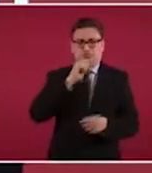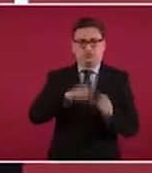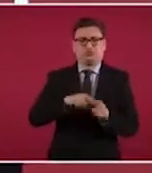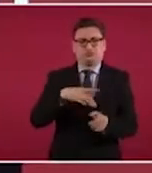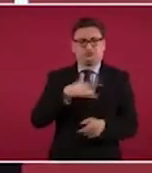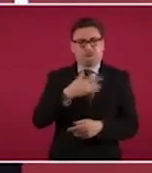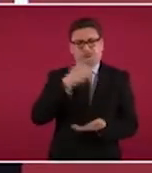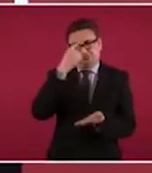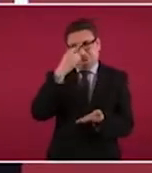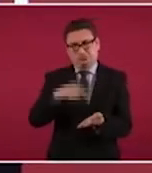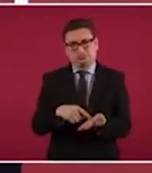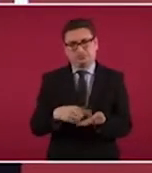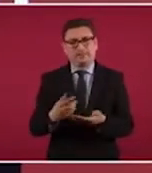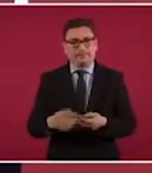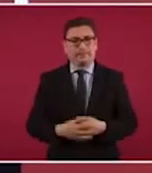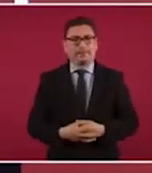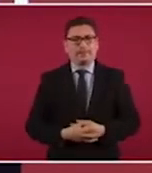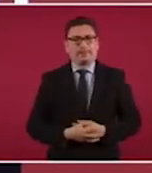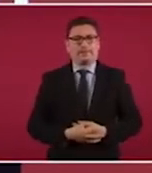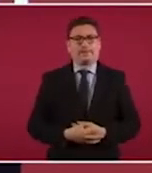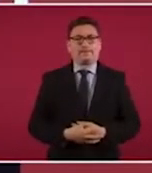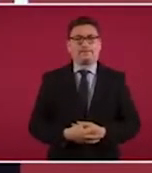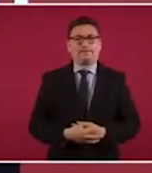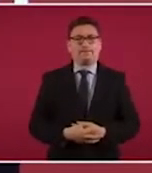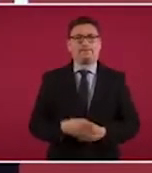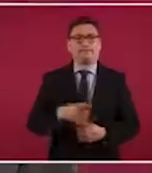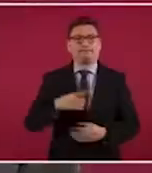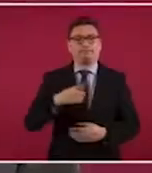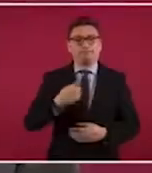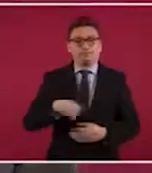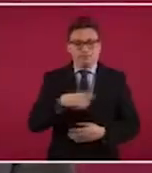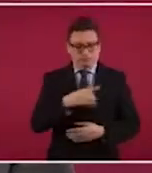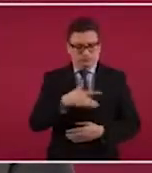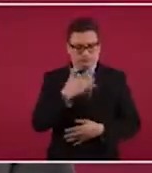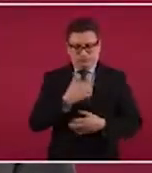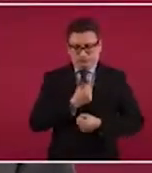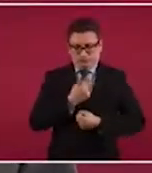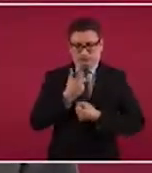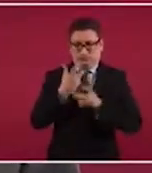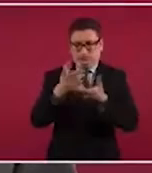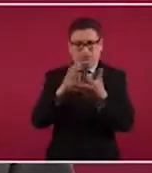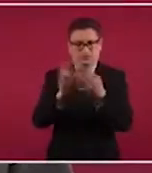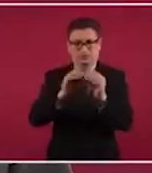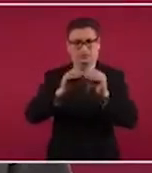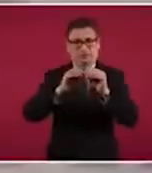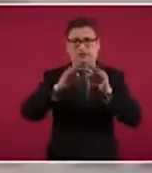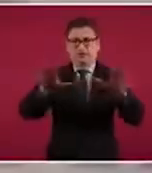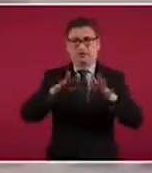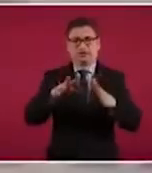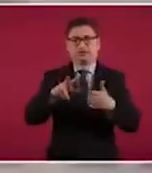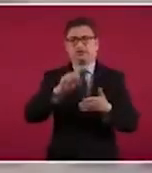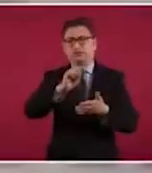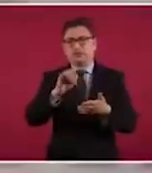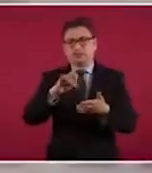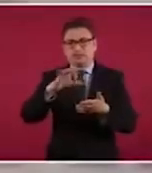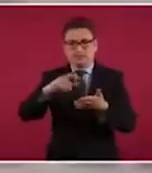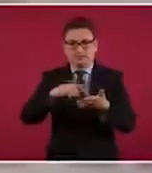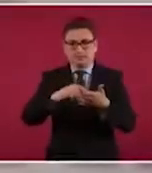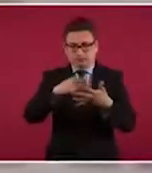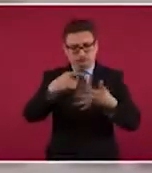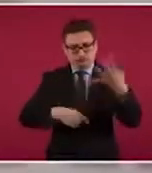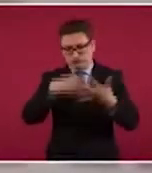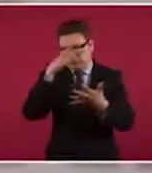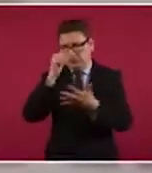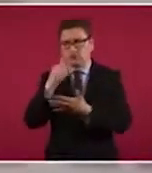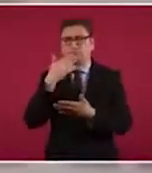de transmitir de una forma un poco más clara que este es un tratado muy bueno, como dice el canciller,